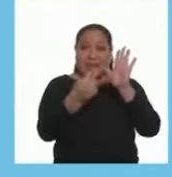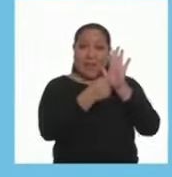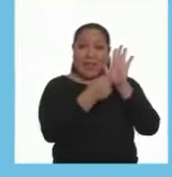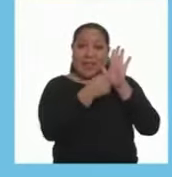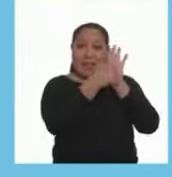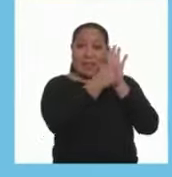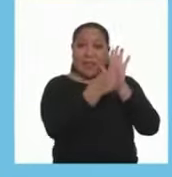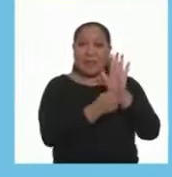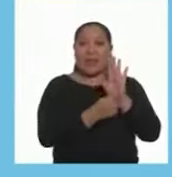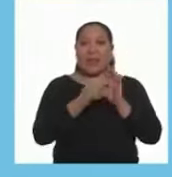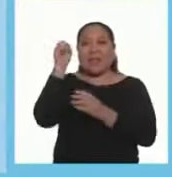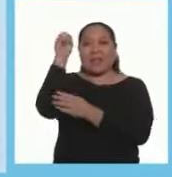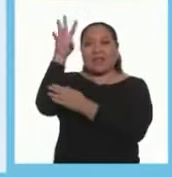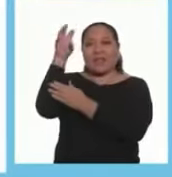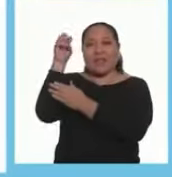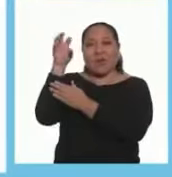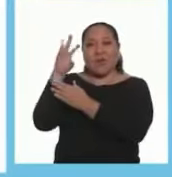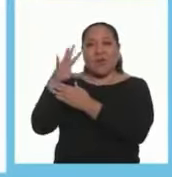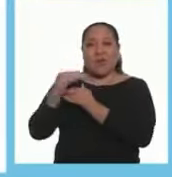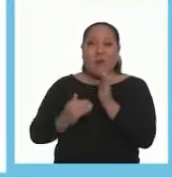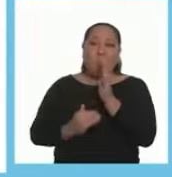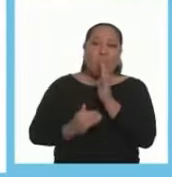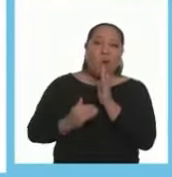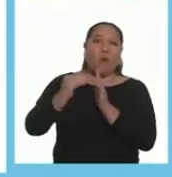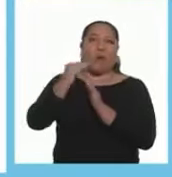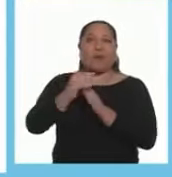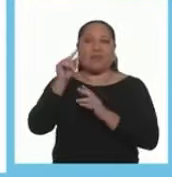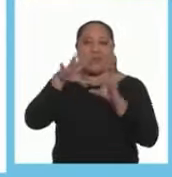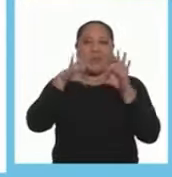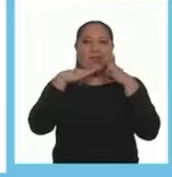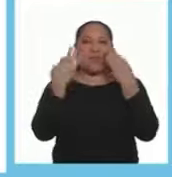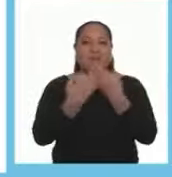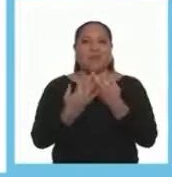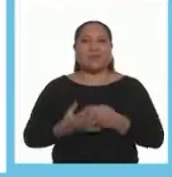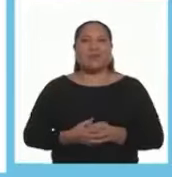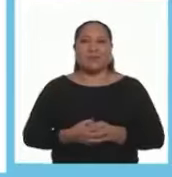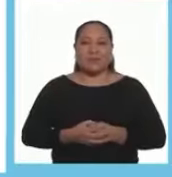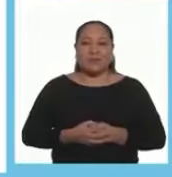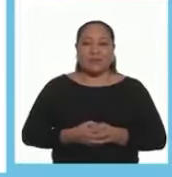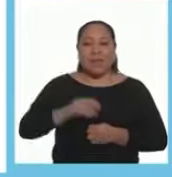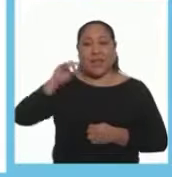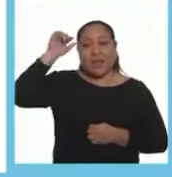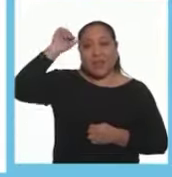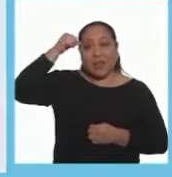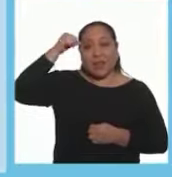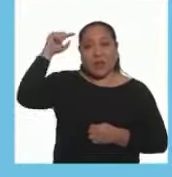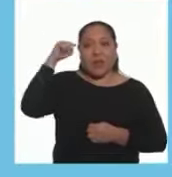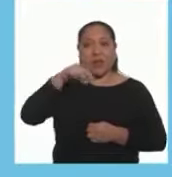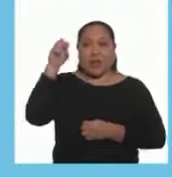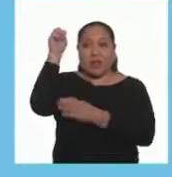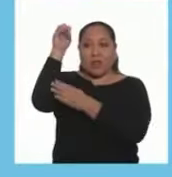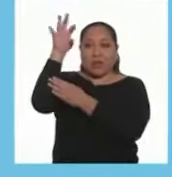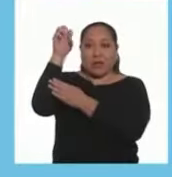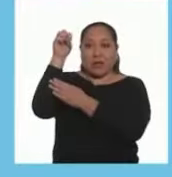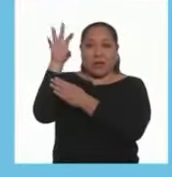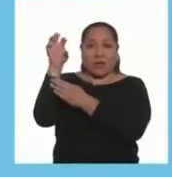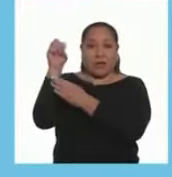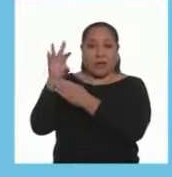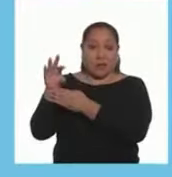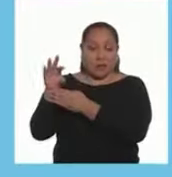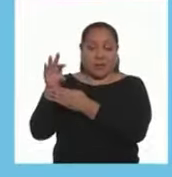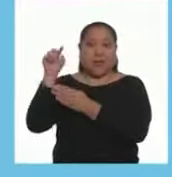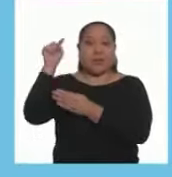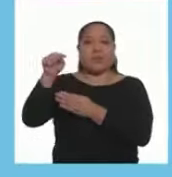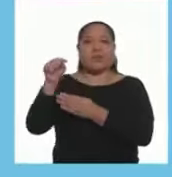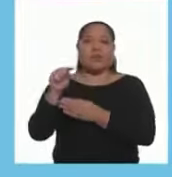Les presento Nuestra sección El semáforo Del progreso Como familia Recuerden Que